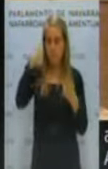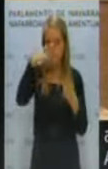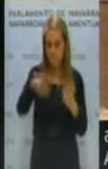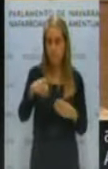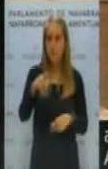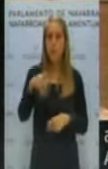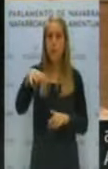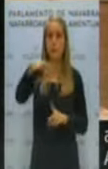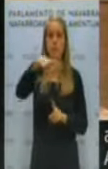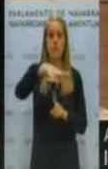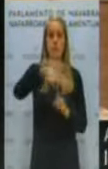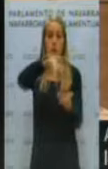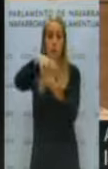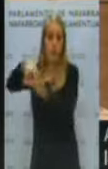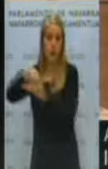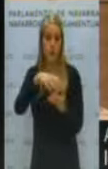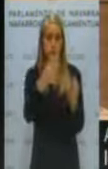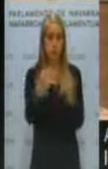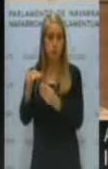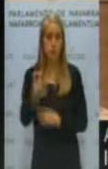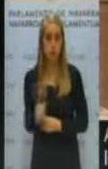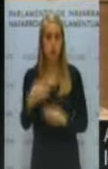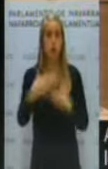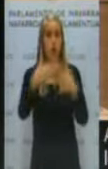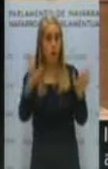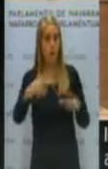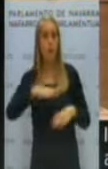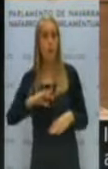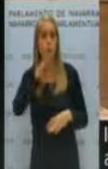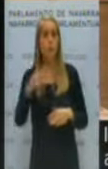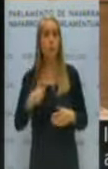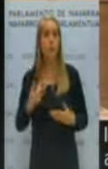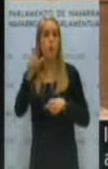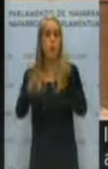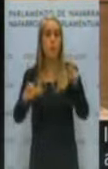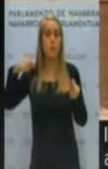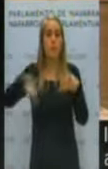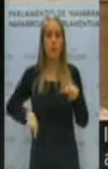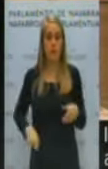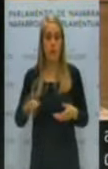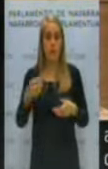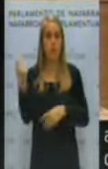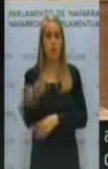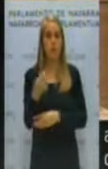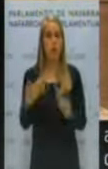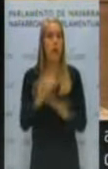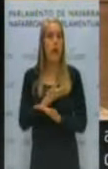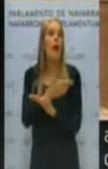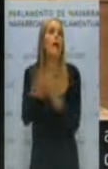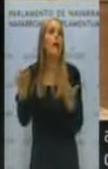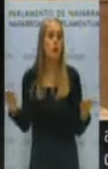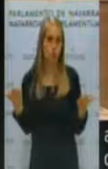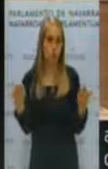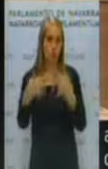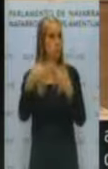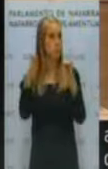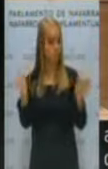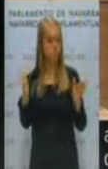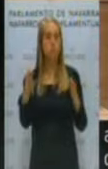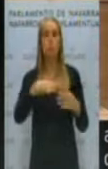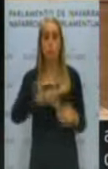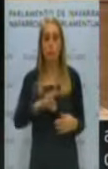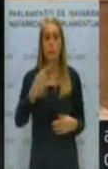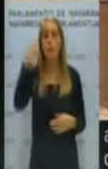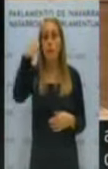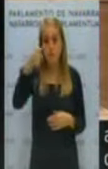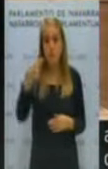de los parques que hoy tenemos se pueden abrir gracias a la generosidad del personal que presta el servicio. Porque sabe, también como